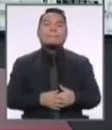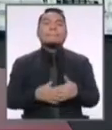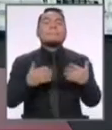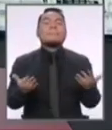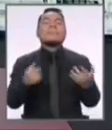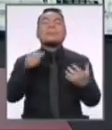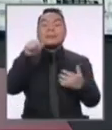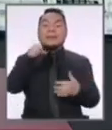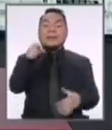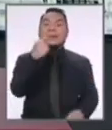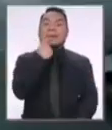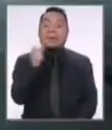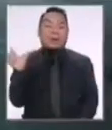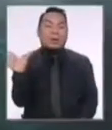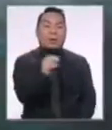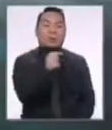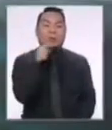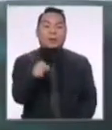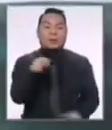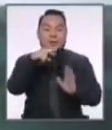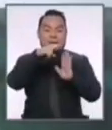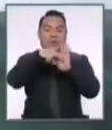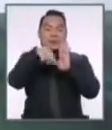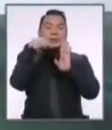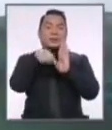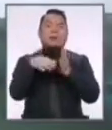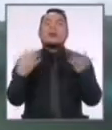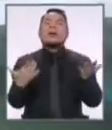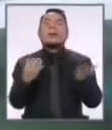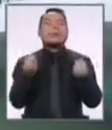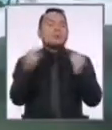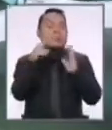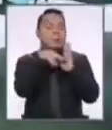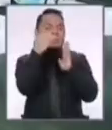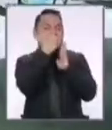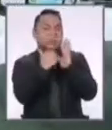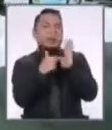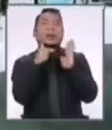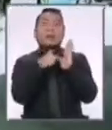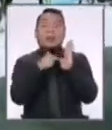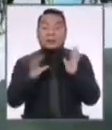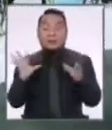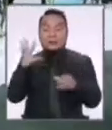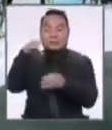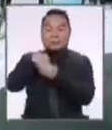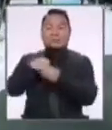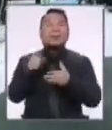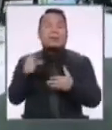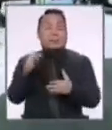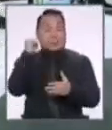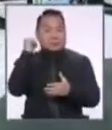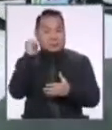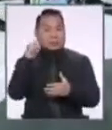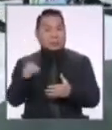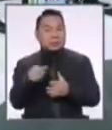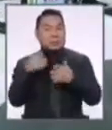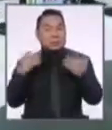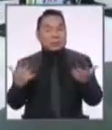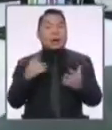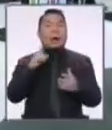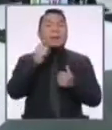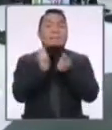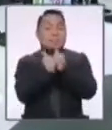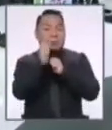Tenemos que señalarle a todos que estas reglas se fundamentan en los principios fundamentales, que son el derecho a la competencia